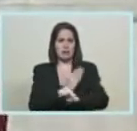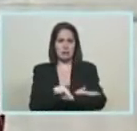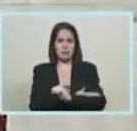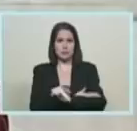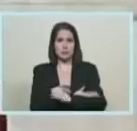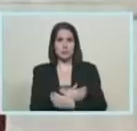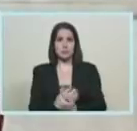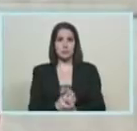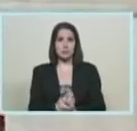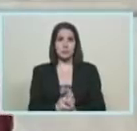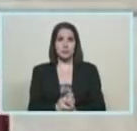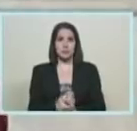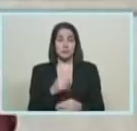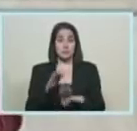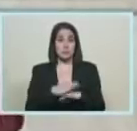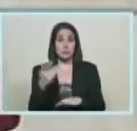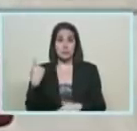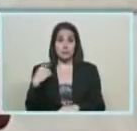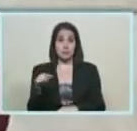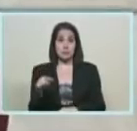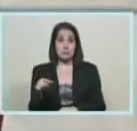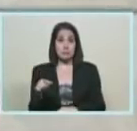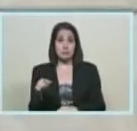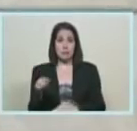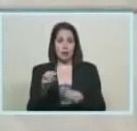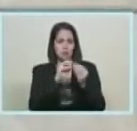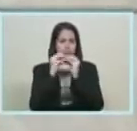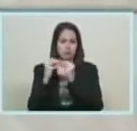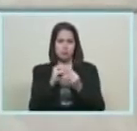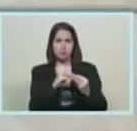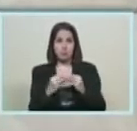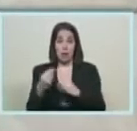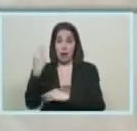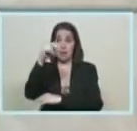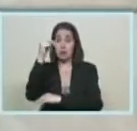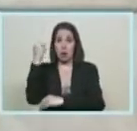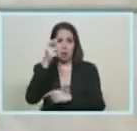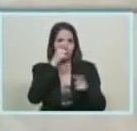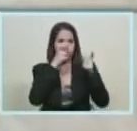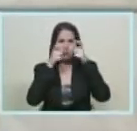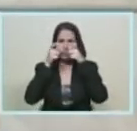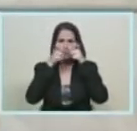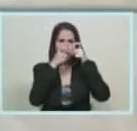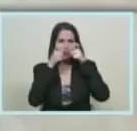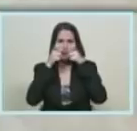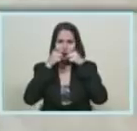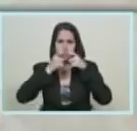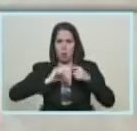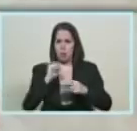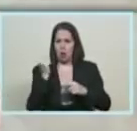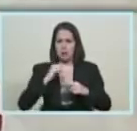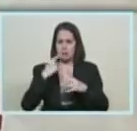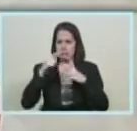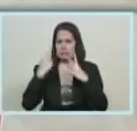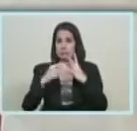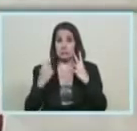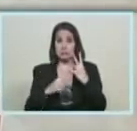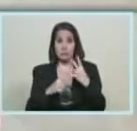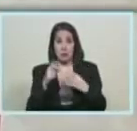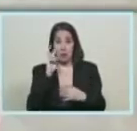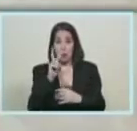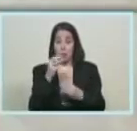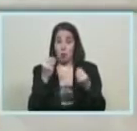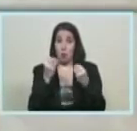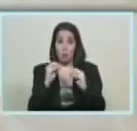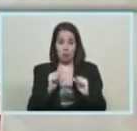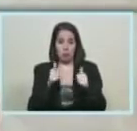porque, bueno, tenemos todo un operativo nacional de seguridad. Ya vamos a ver el arranque del